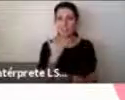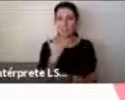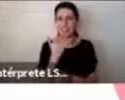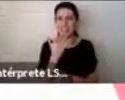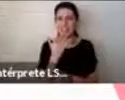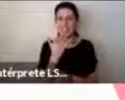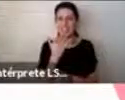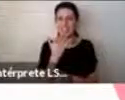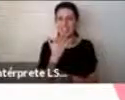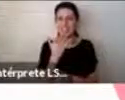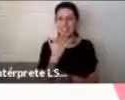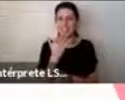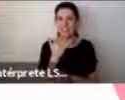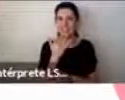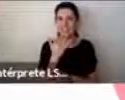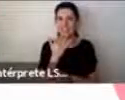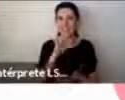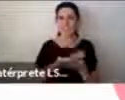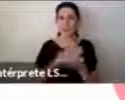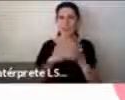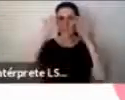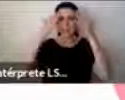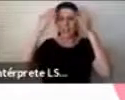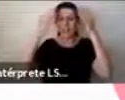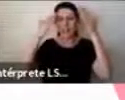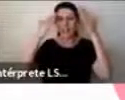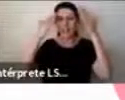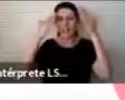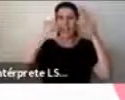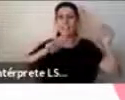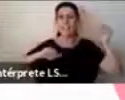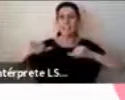Salud Mental, Cómo la Ciencia nos Cuida. Disculpen, tu bolapso.